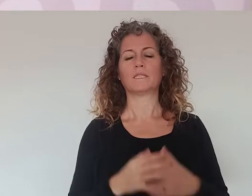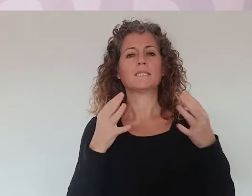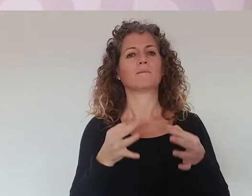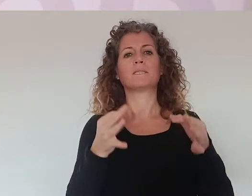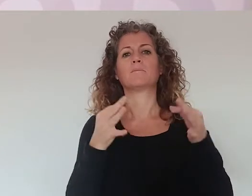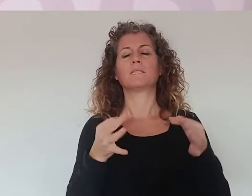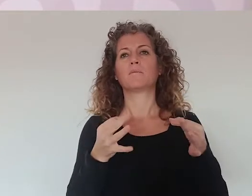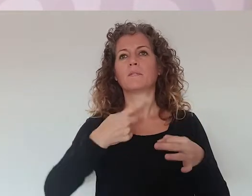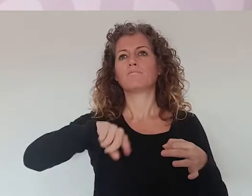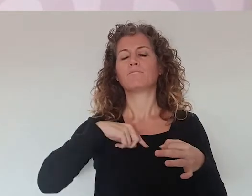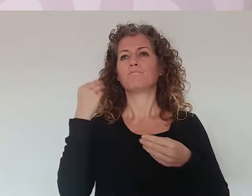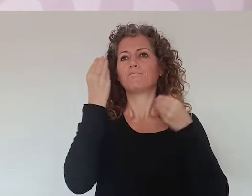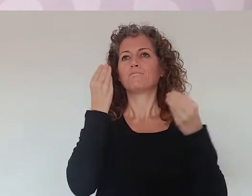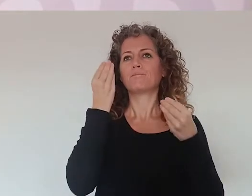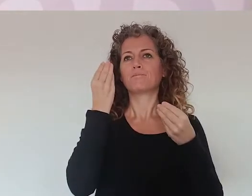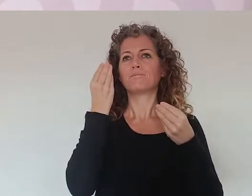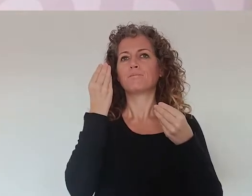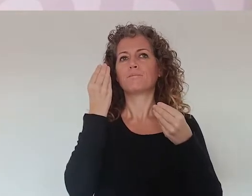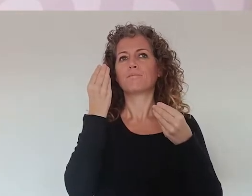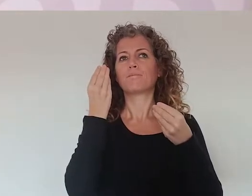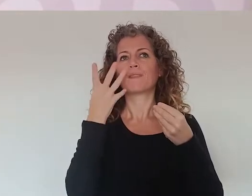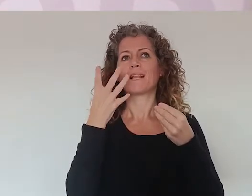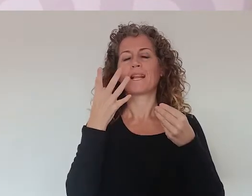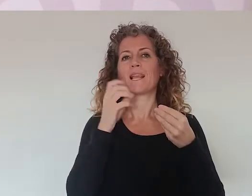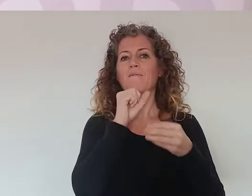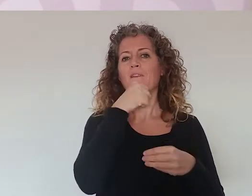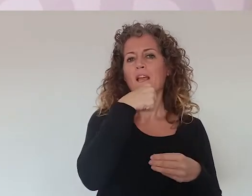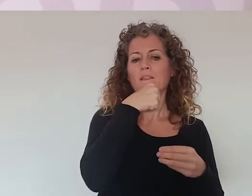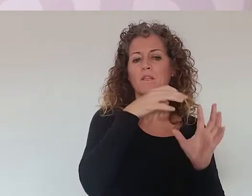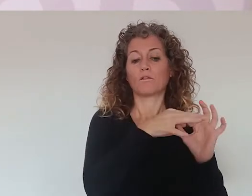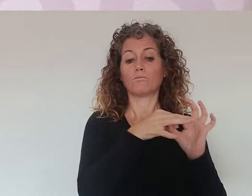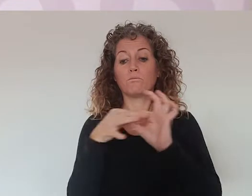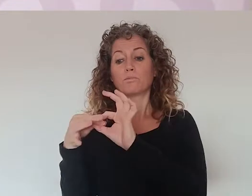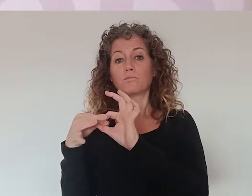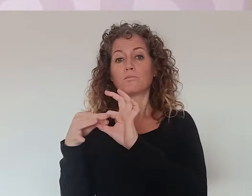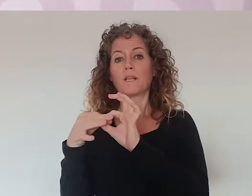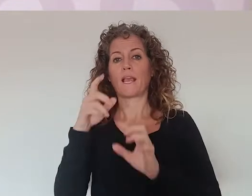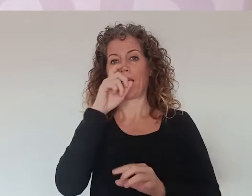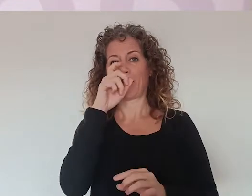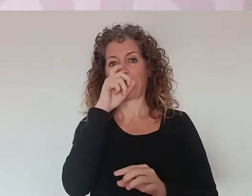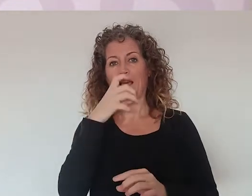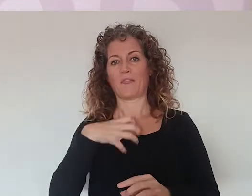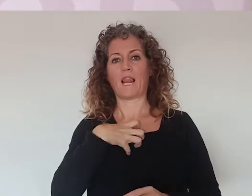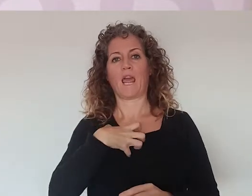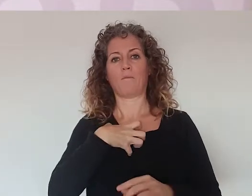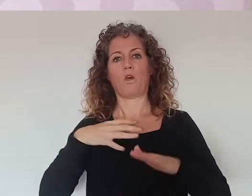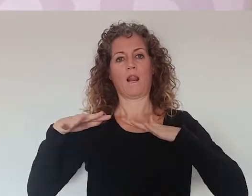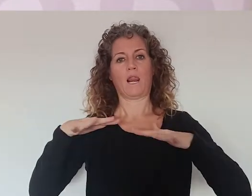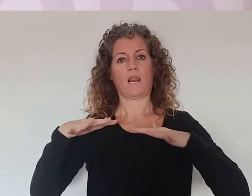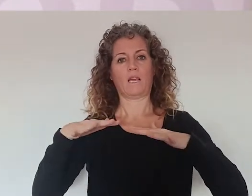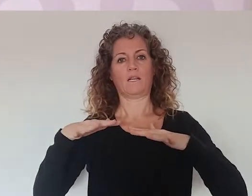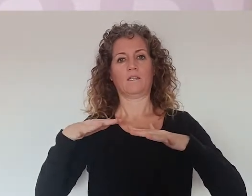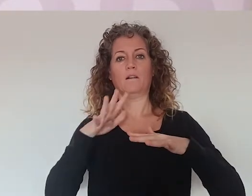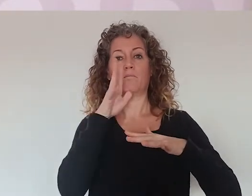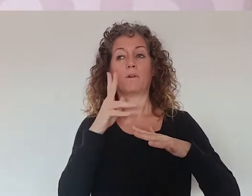Siempre hemos tenido en cuenta el envejecimiento a partir de nuestra edad activa